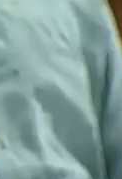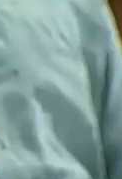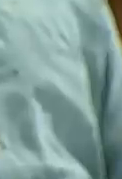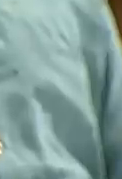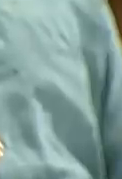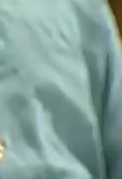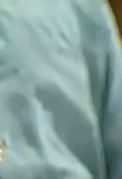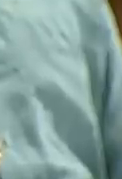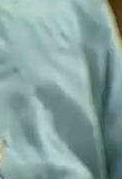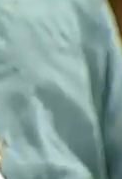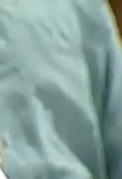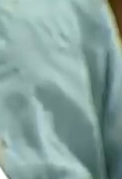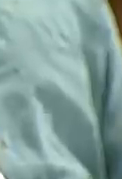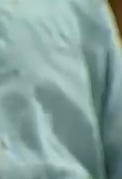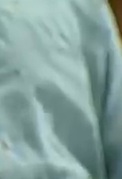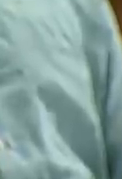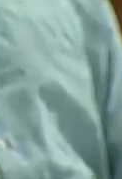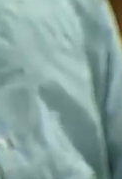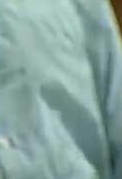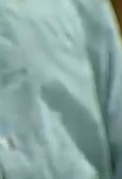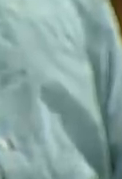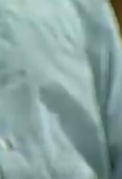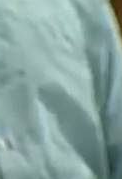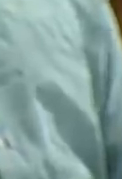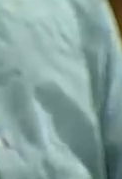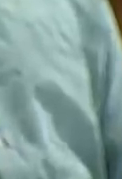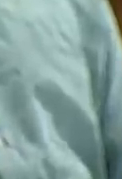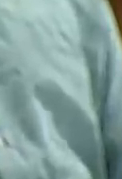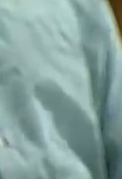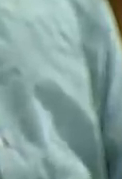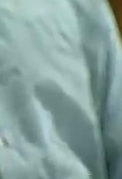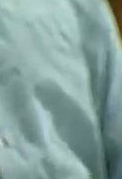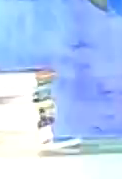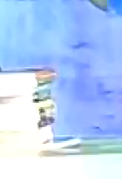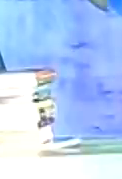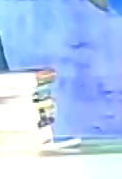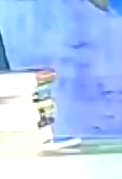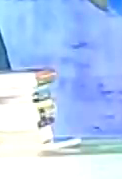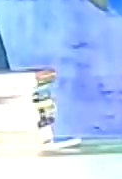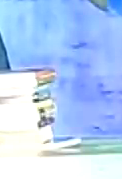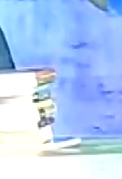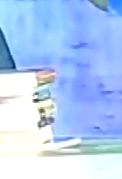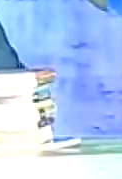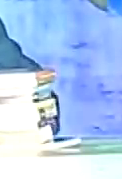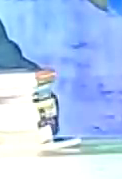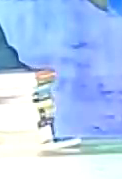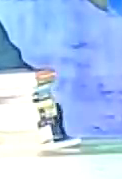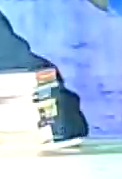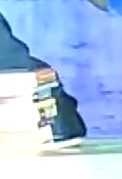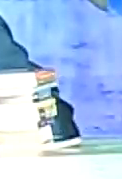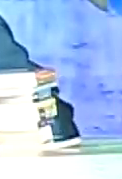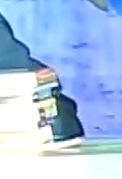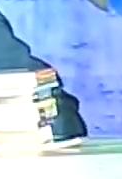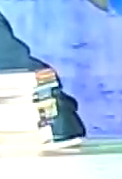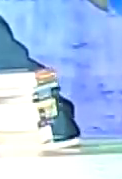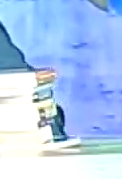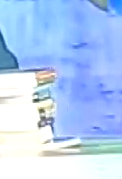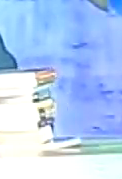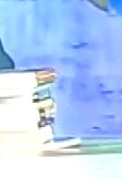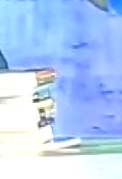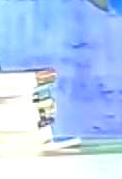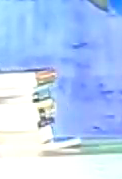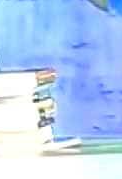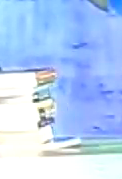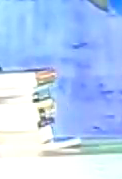personajes han puesto un acento me decías ahora cuando conversamos en todo el aspecto humano ¿no? de